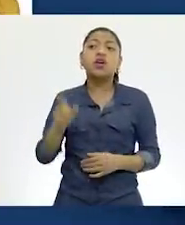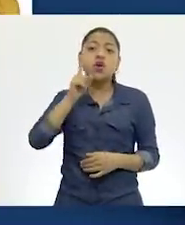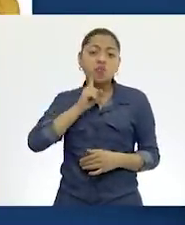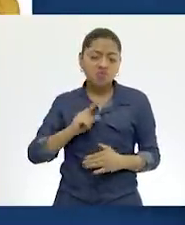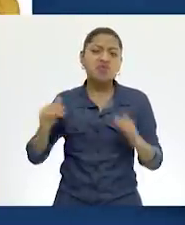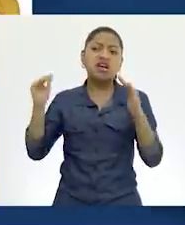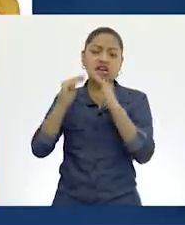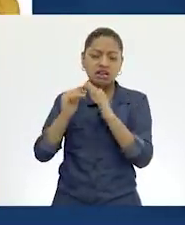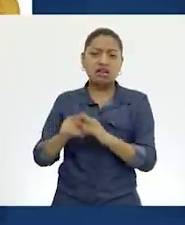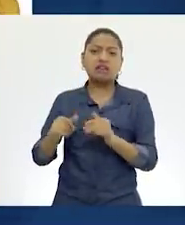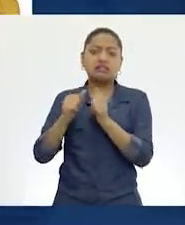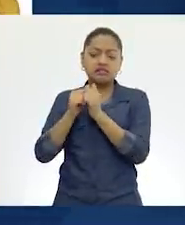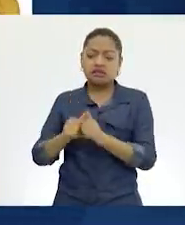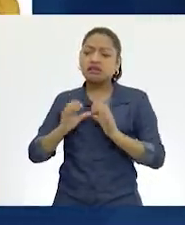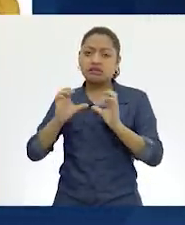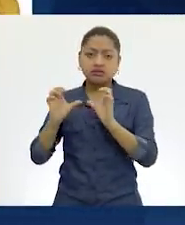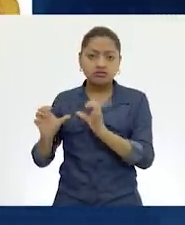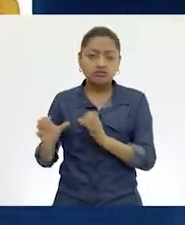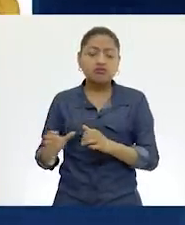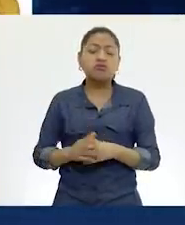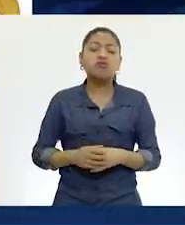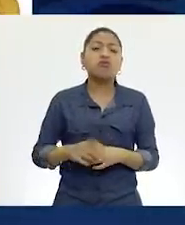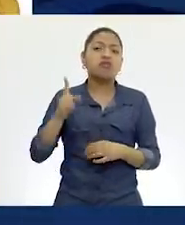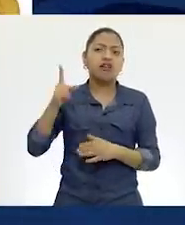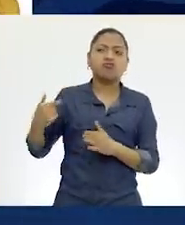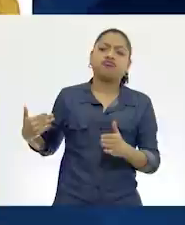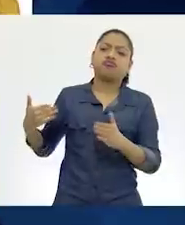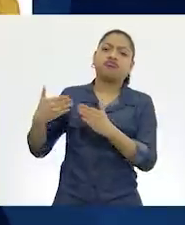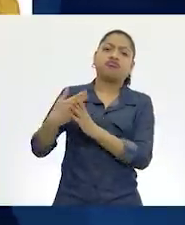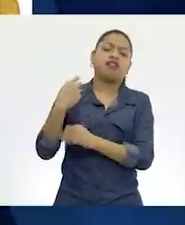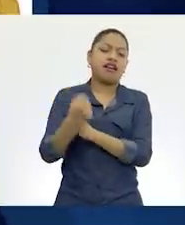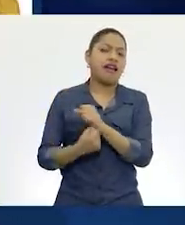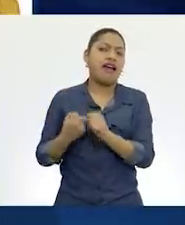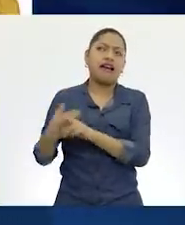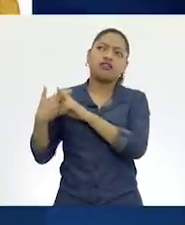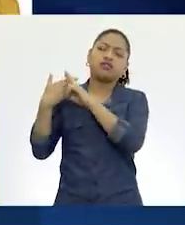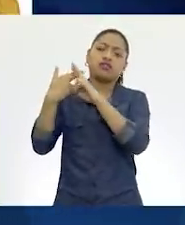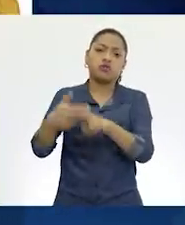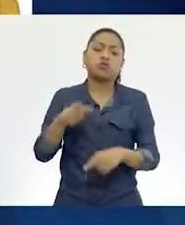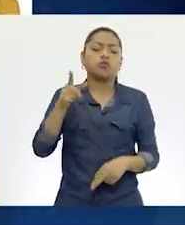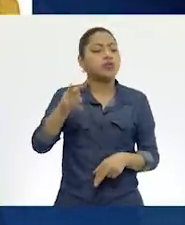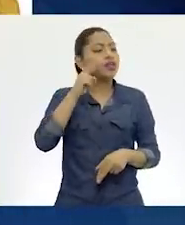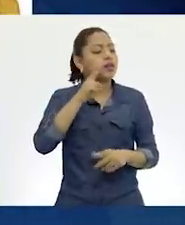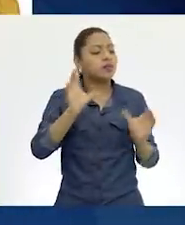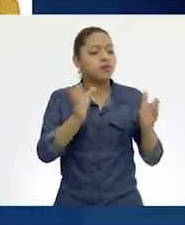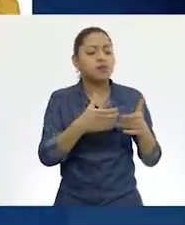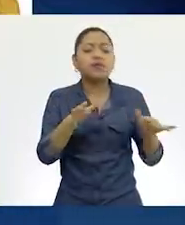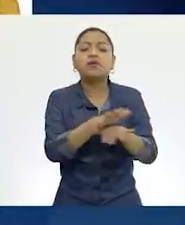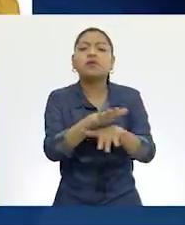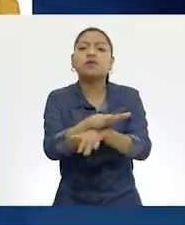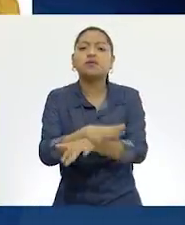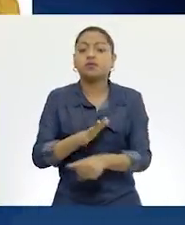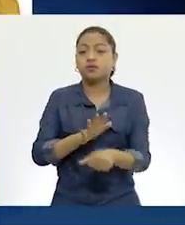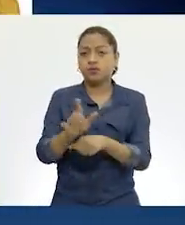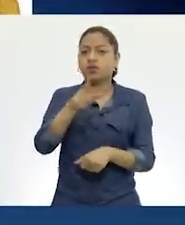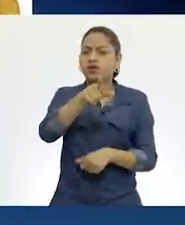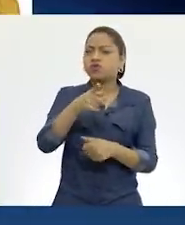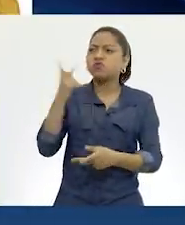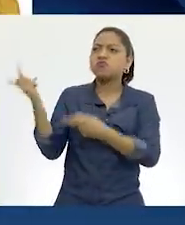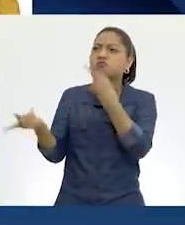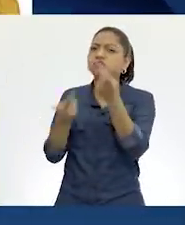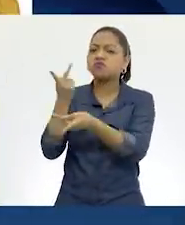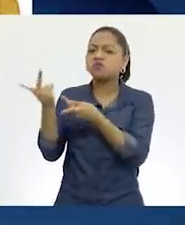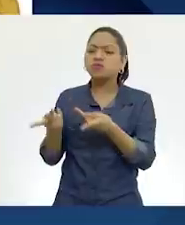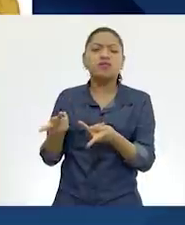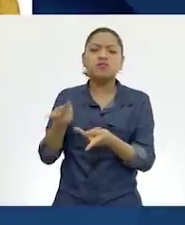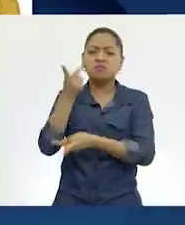puede ser alguien que ya ha vivido mucho tiempo y que ha presenciado estos cambios en la comunidad. ¿Qué les preguntarías? Tú